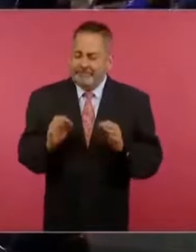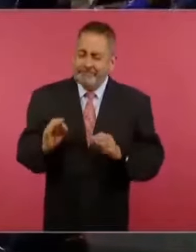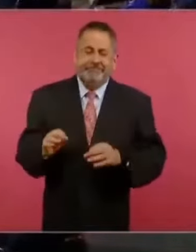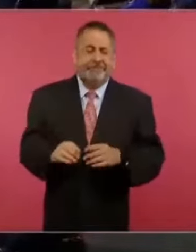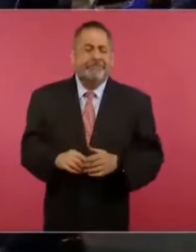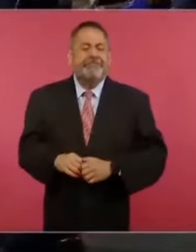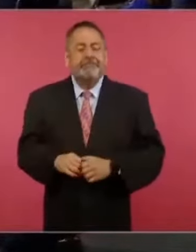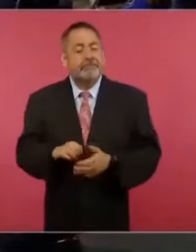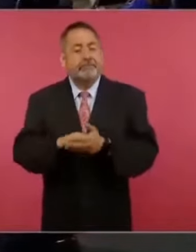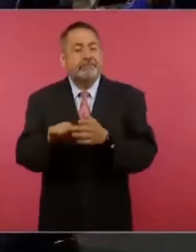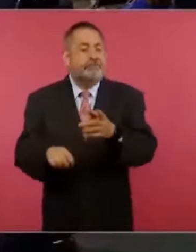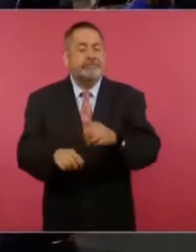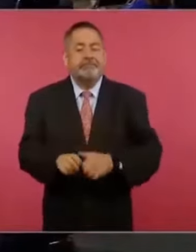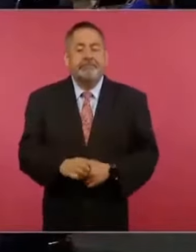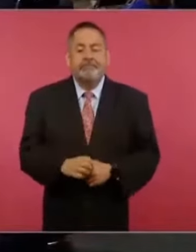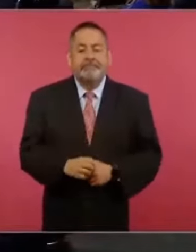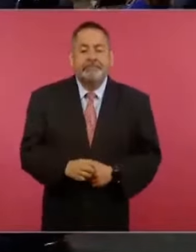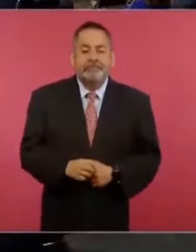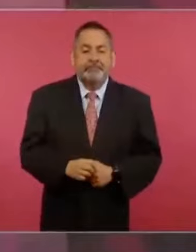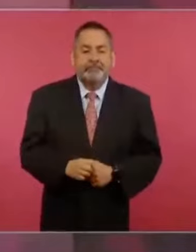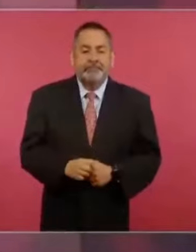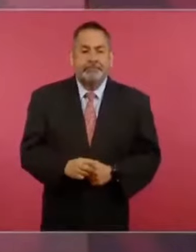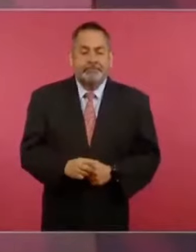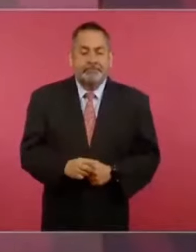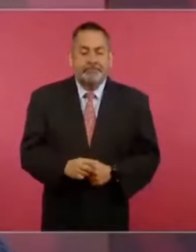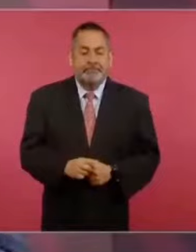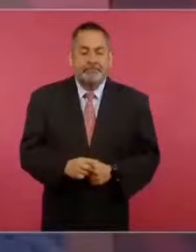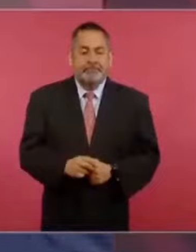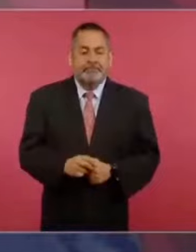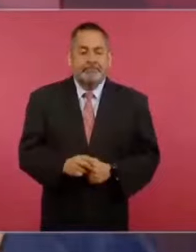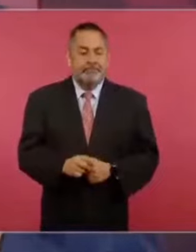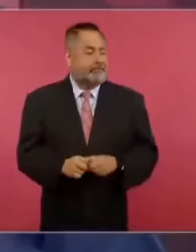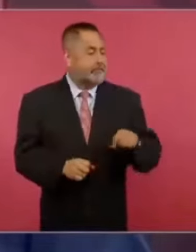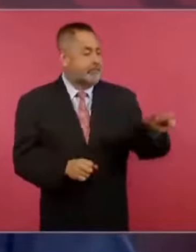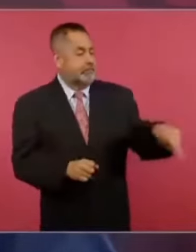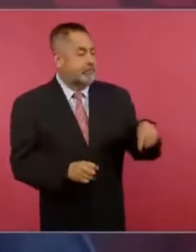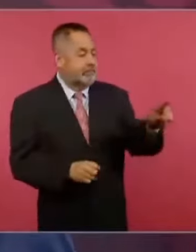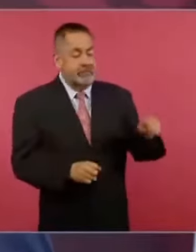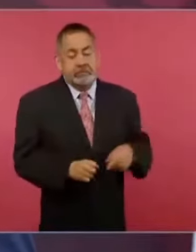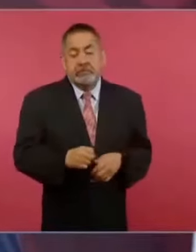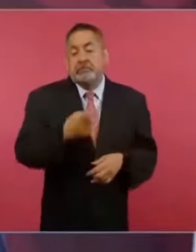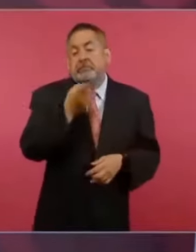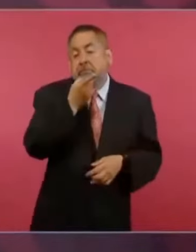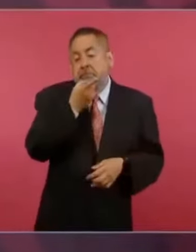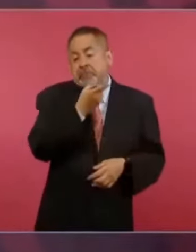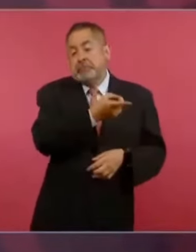van a ayudar a la gente pobre,